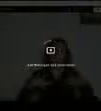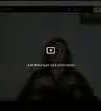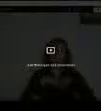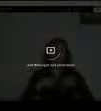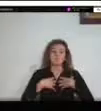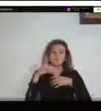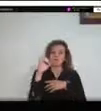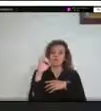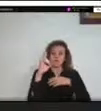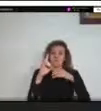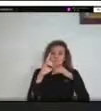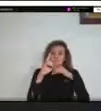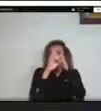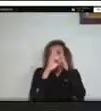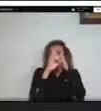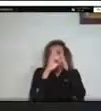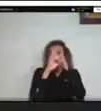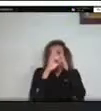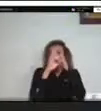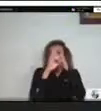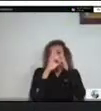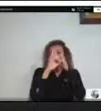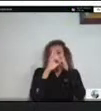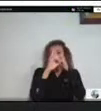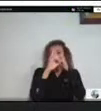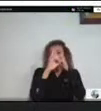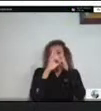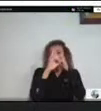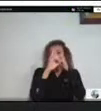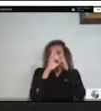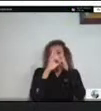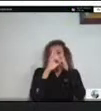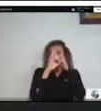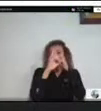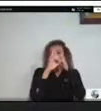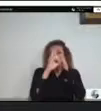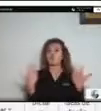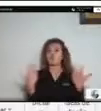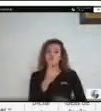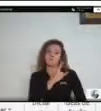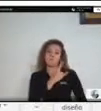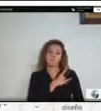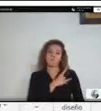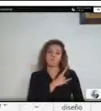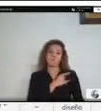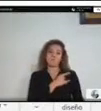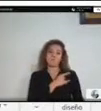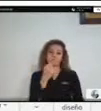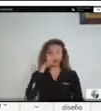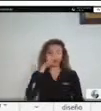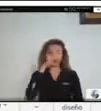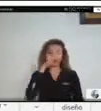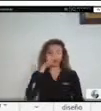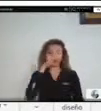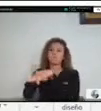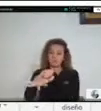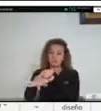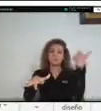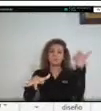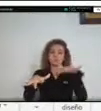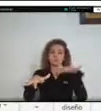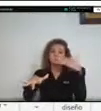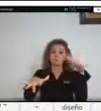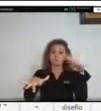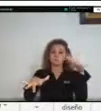Llanos, también especialista en gestión ambiental sostenible, y estoy agradecido por la invitación que nos